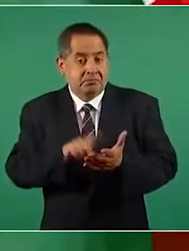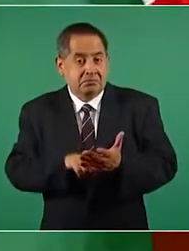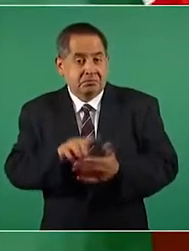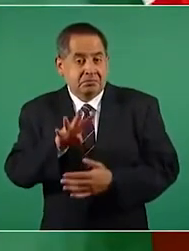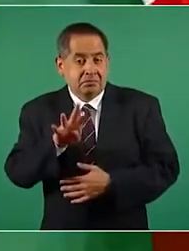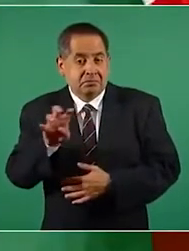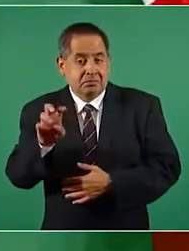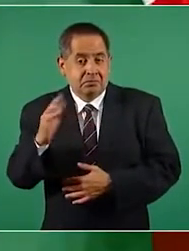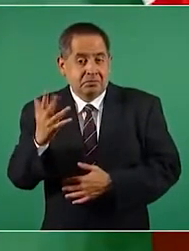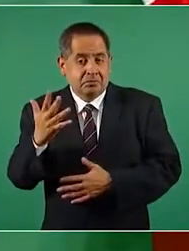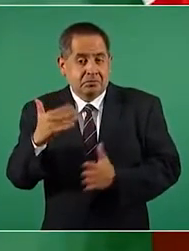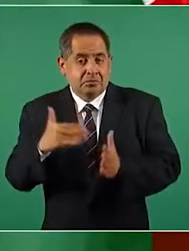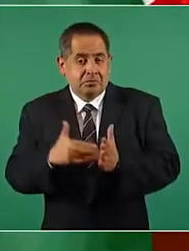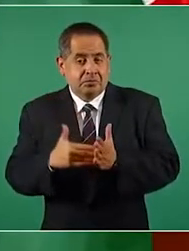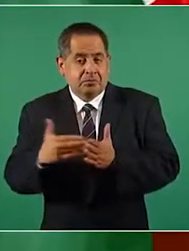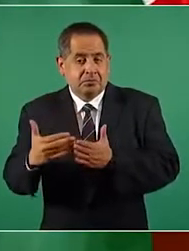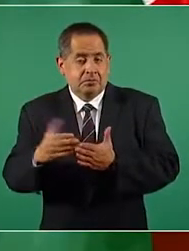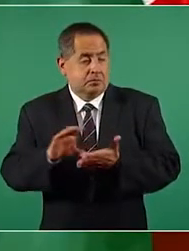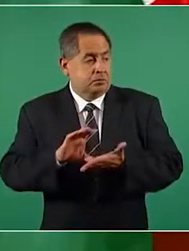cincuenta millones.